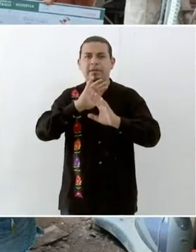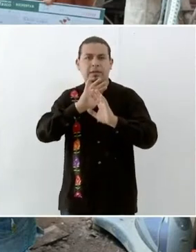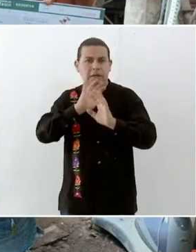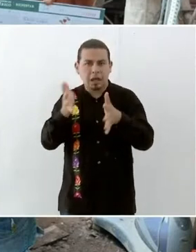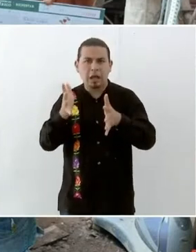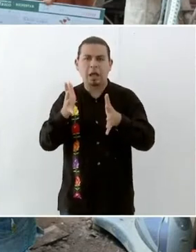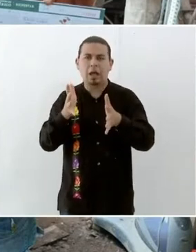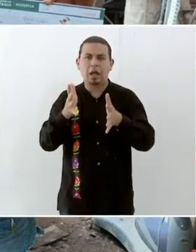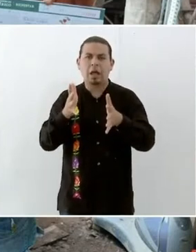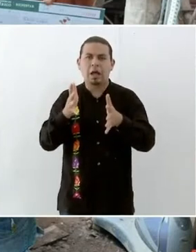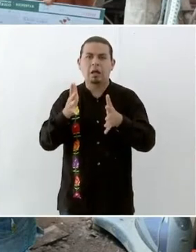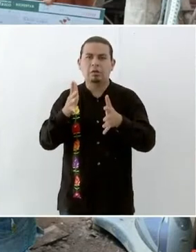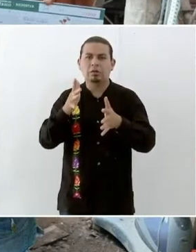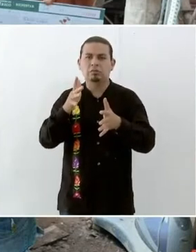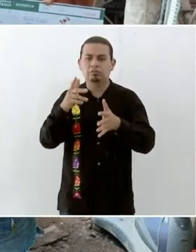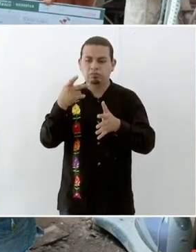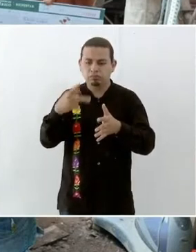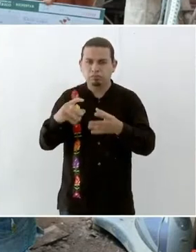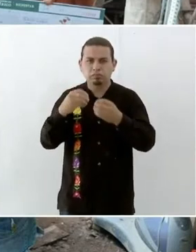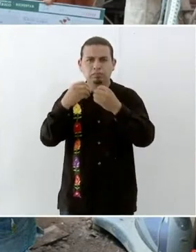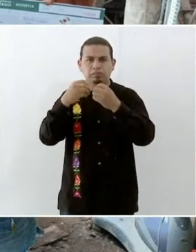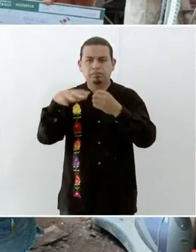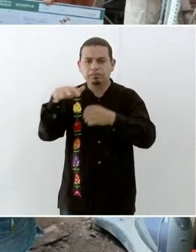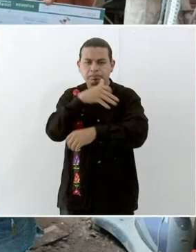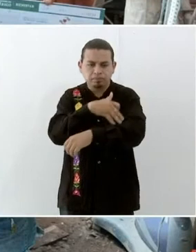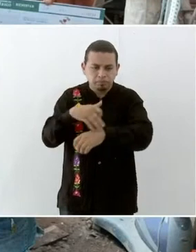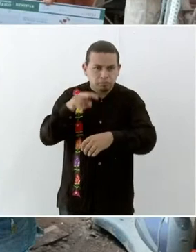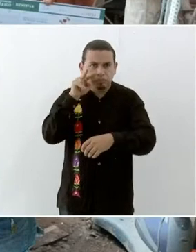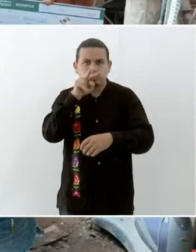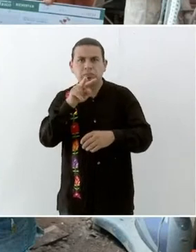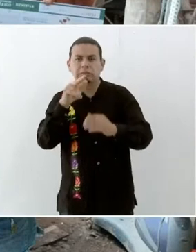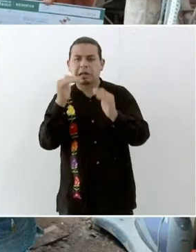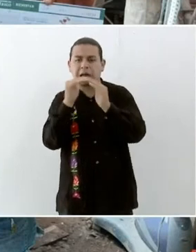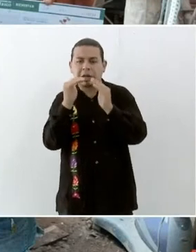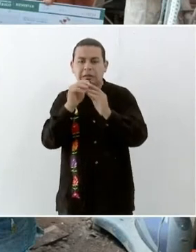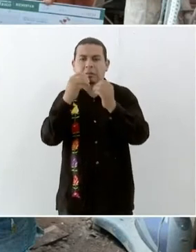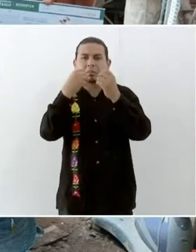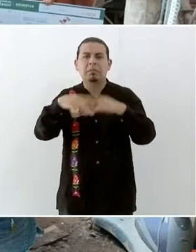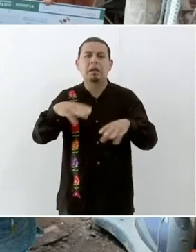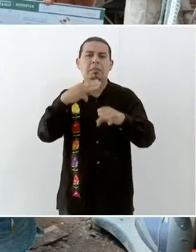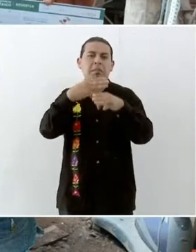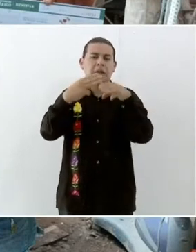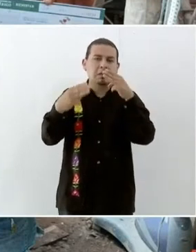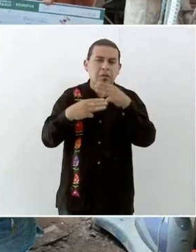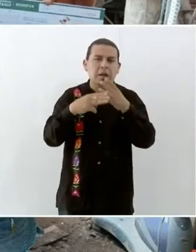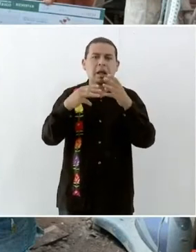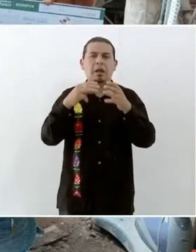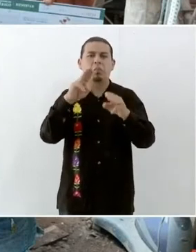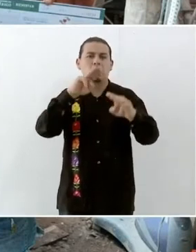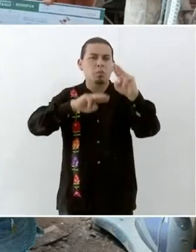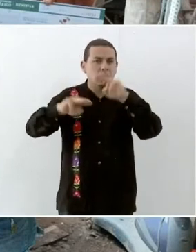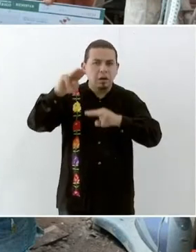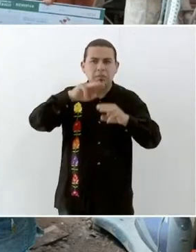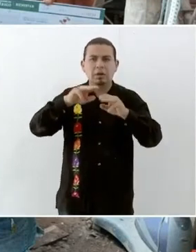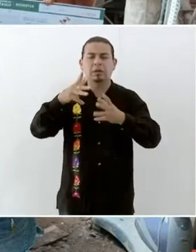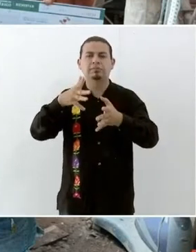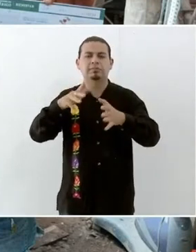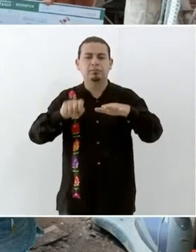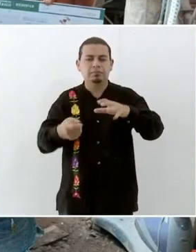en su patrimonio respecto a los mobiliarios y artículos del hogar, 9 mil 681